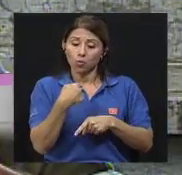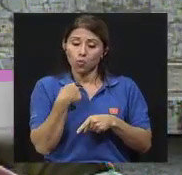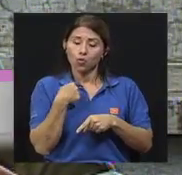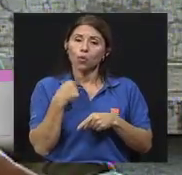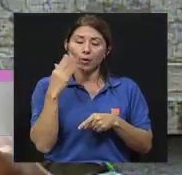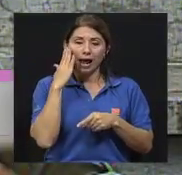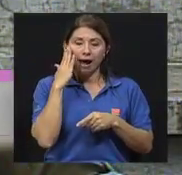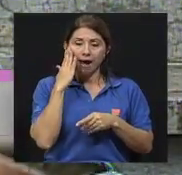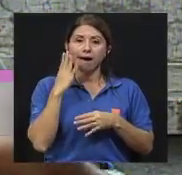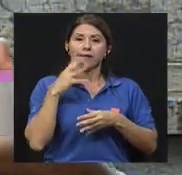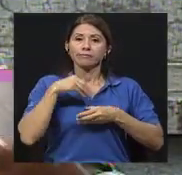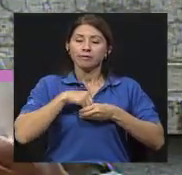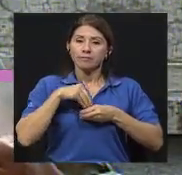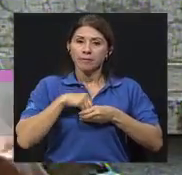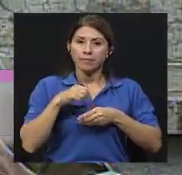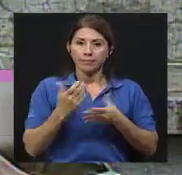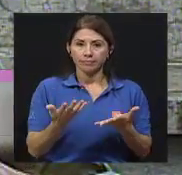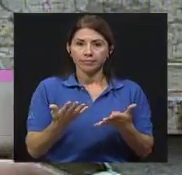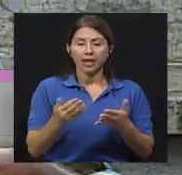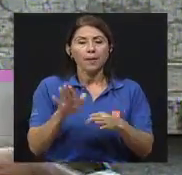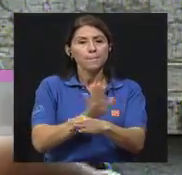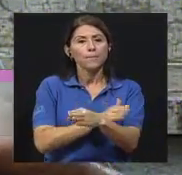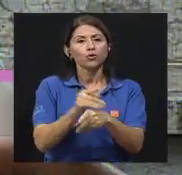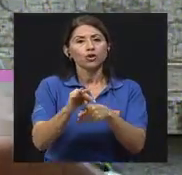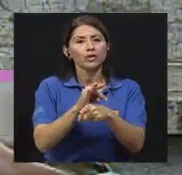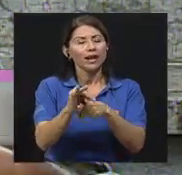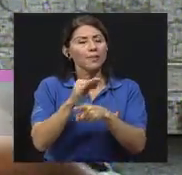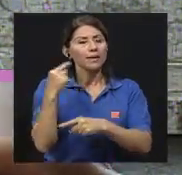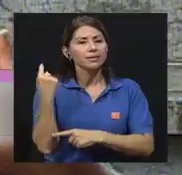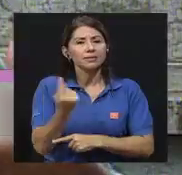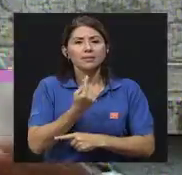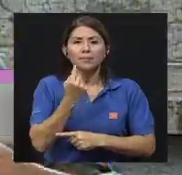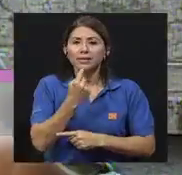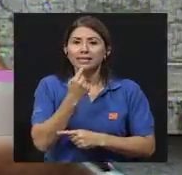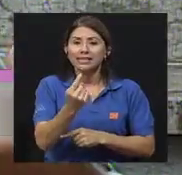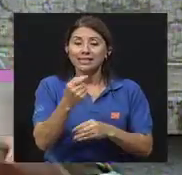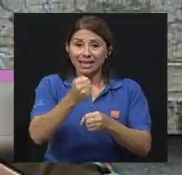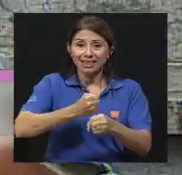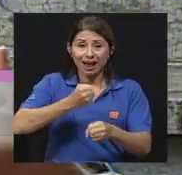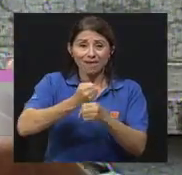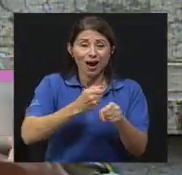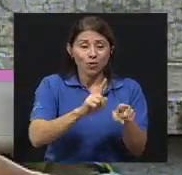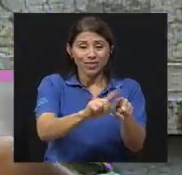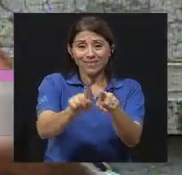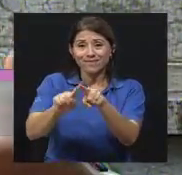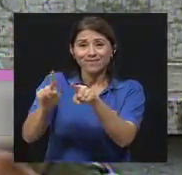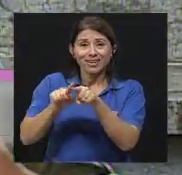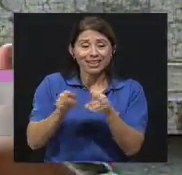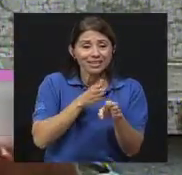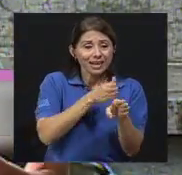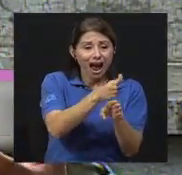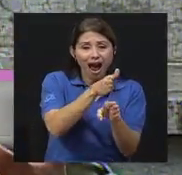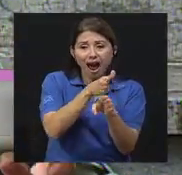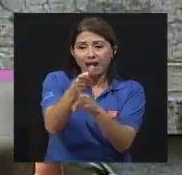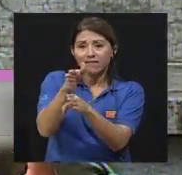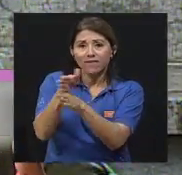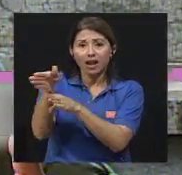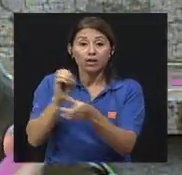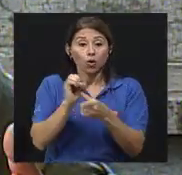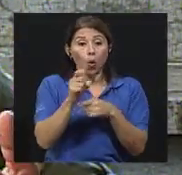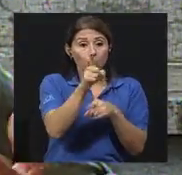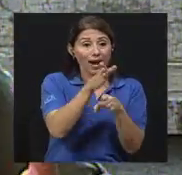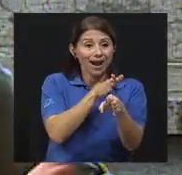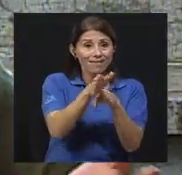también, ¿verdad? O sea, en musicoterapia siempre se sostiene que el trabajo interdisciplinario o transdisciplinario es muy